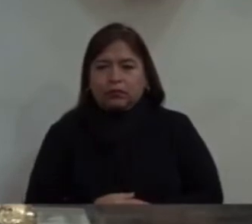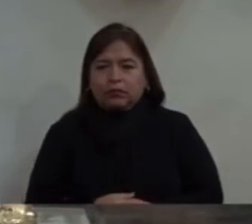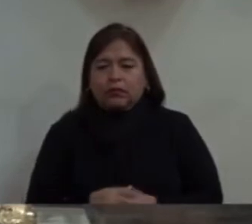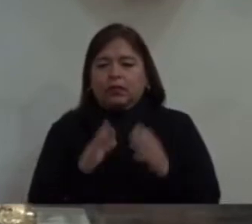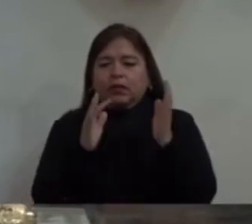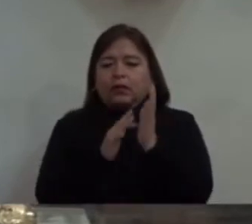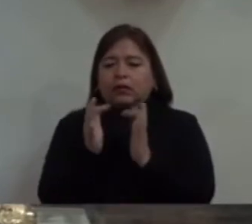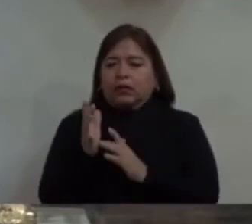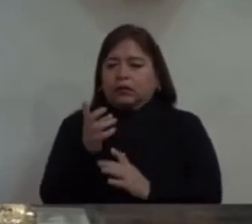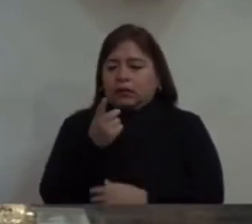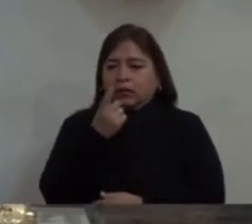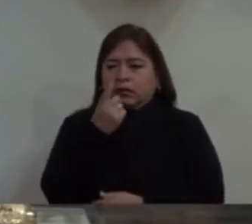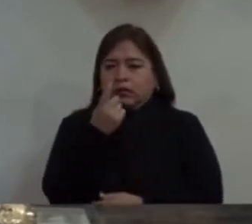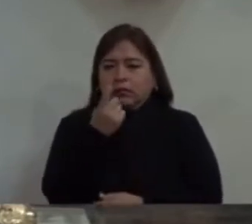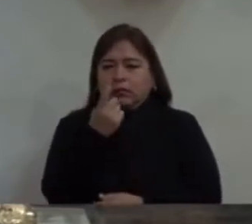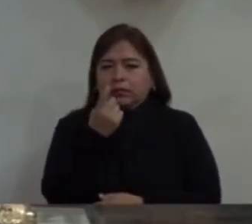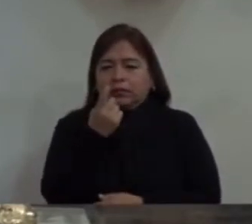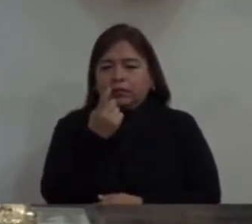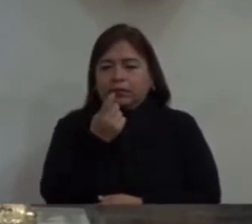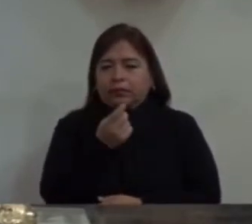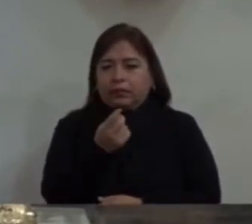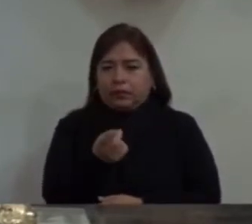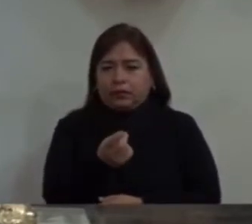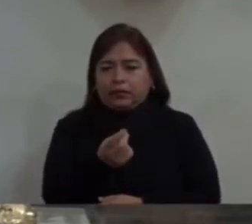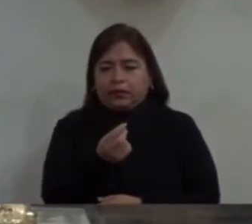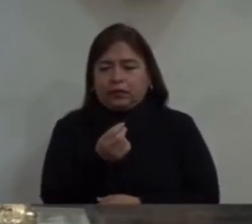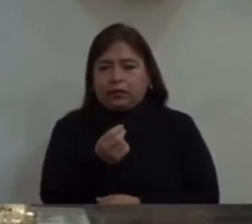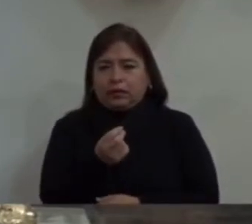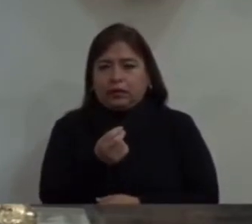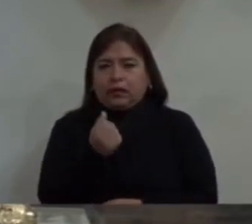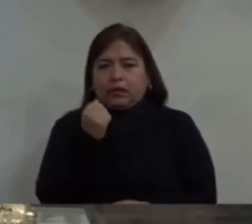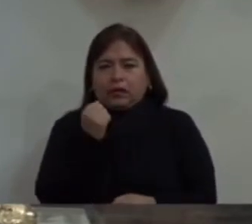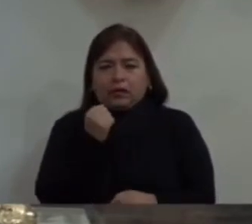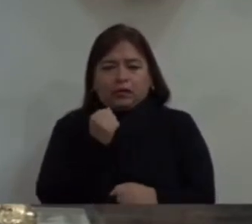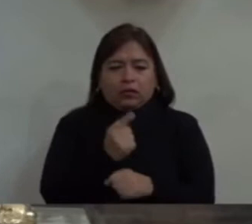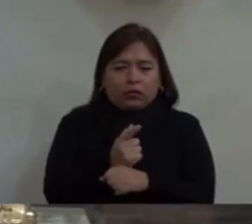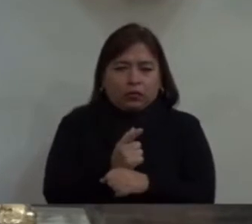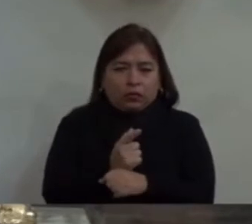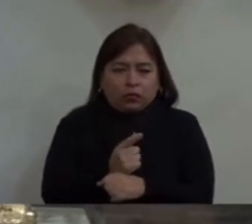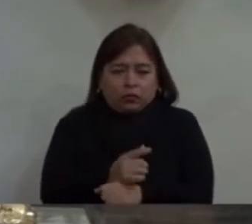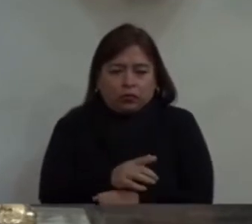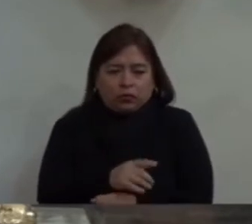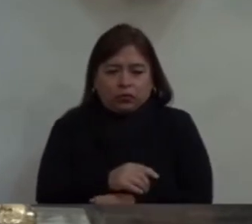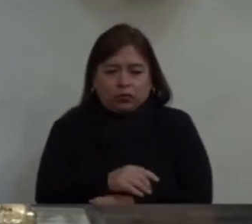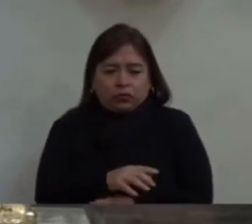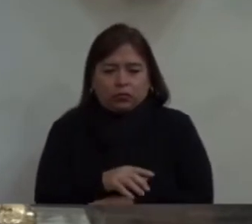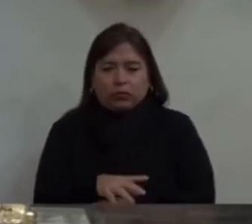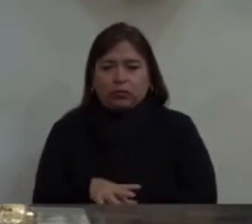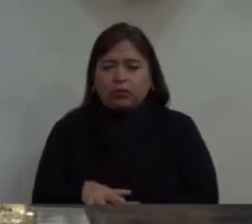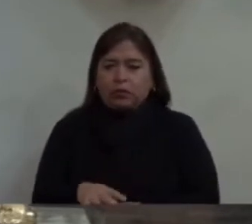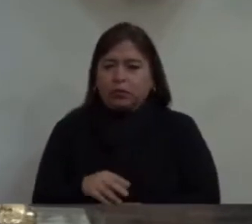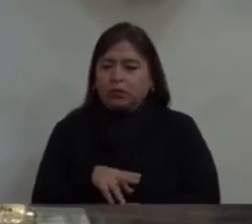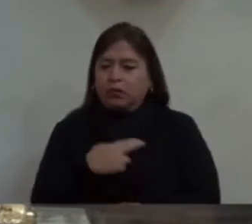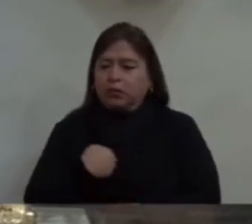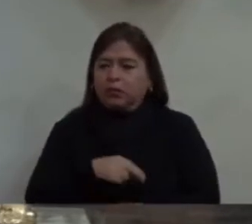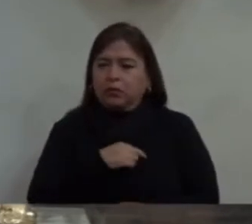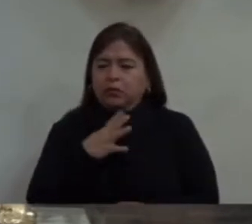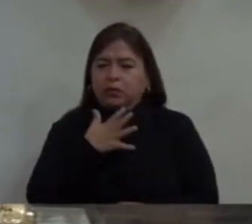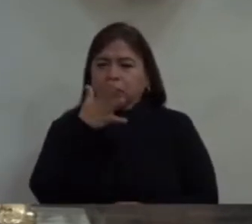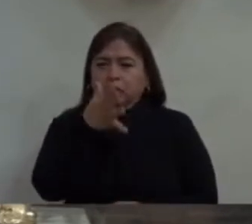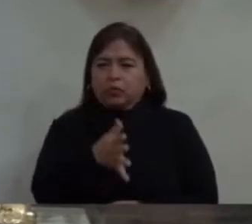Jesucristo nos permite descubrir nuestra vocación. Si de por sí,